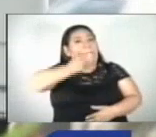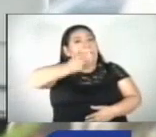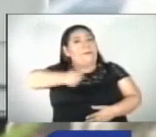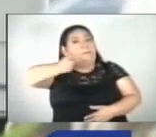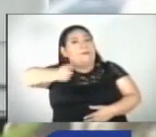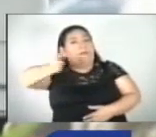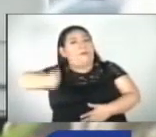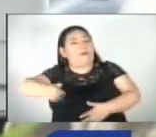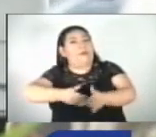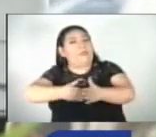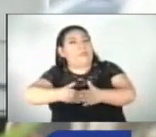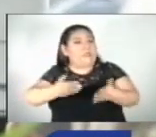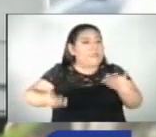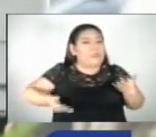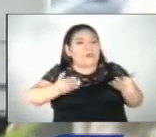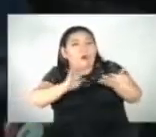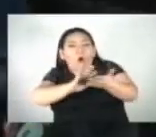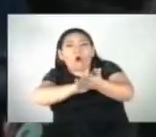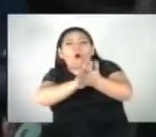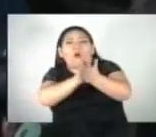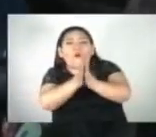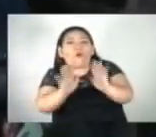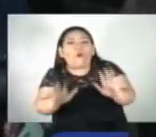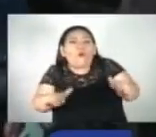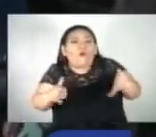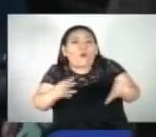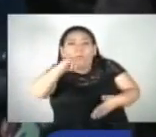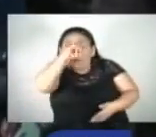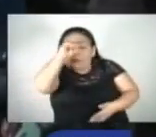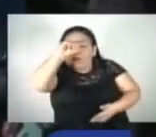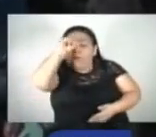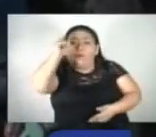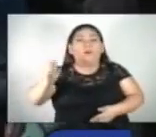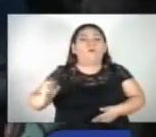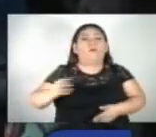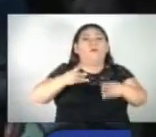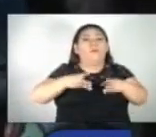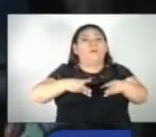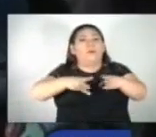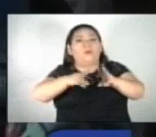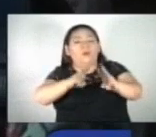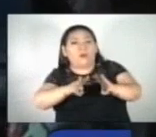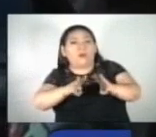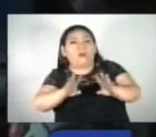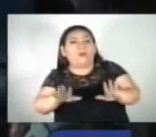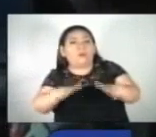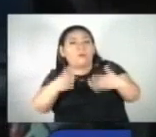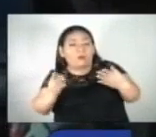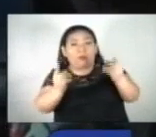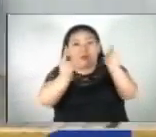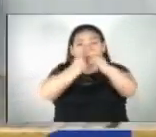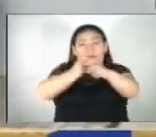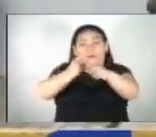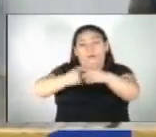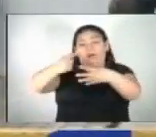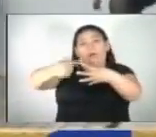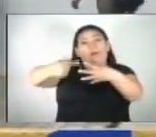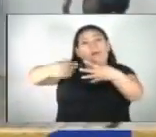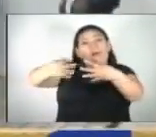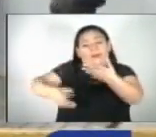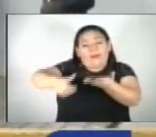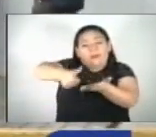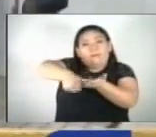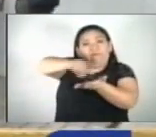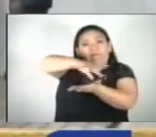su gestión tratando de adecuarse a la nueva metodología de trabajo administrativa tras la entrada en vigencia de la reestructuración territorial.